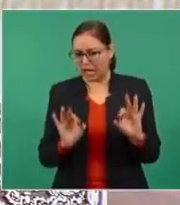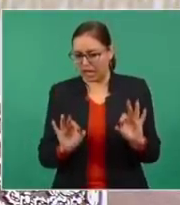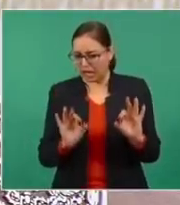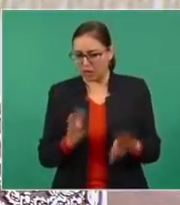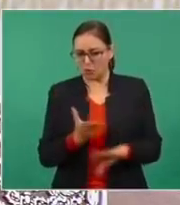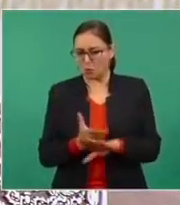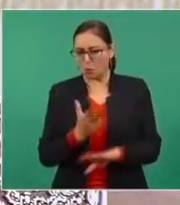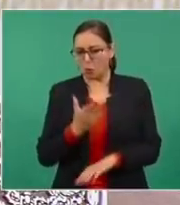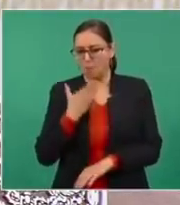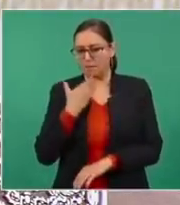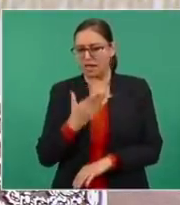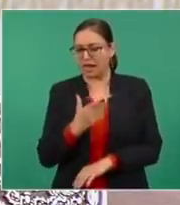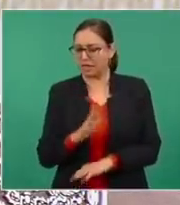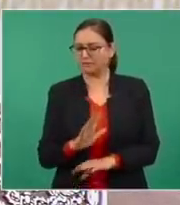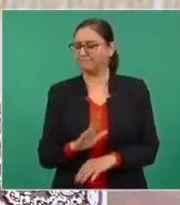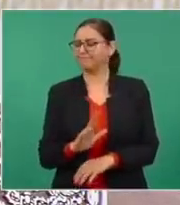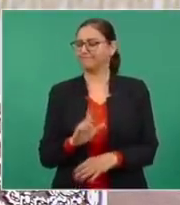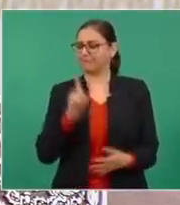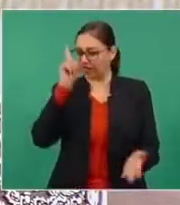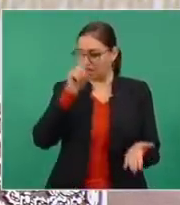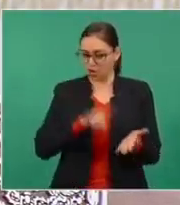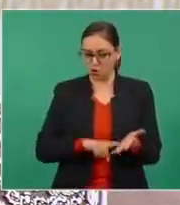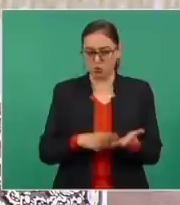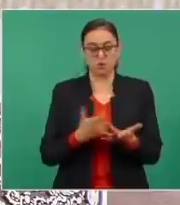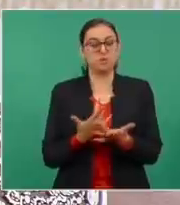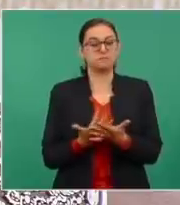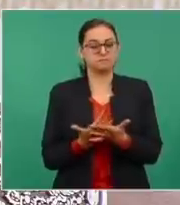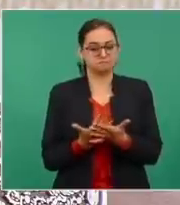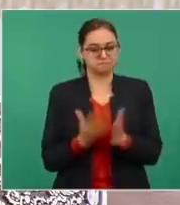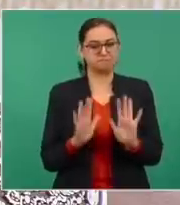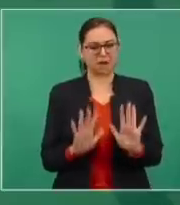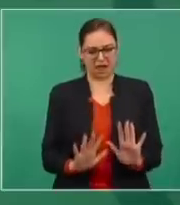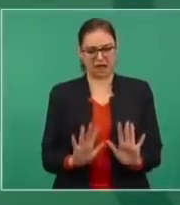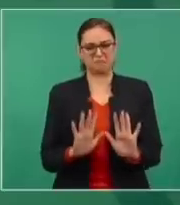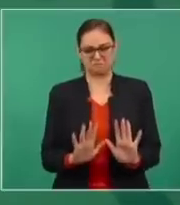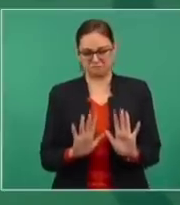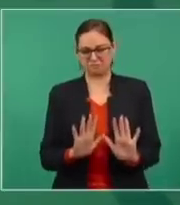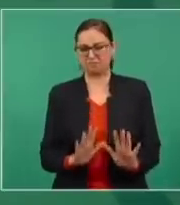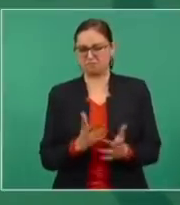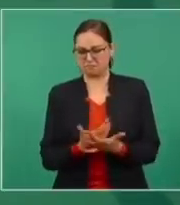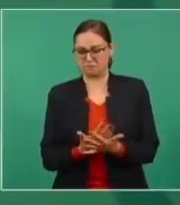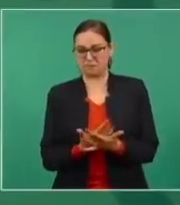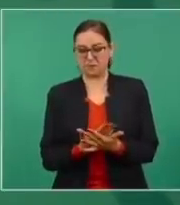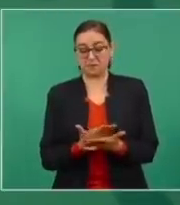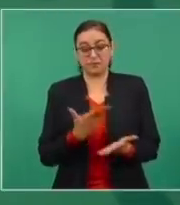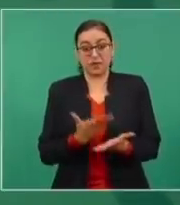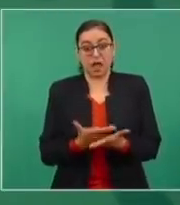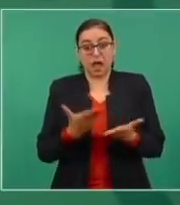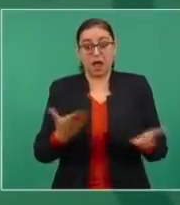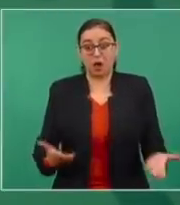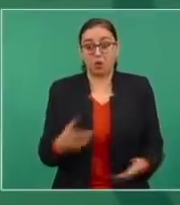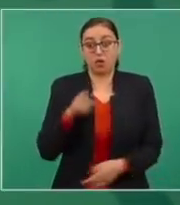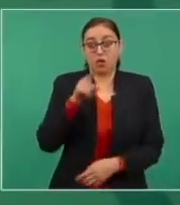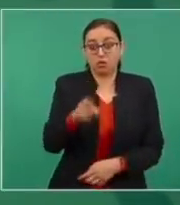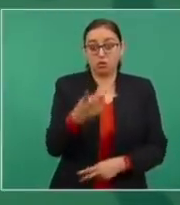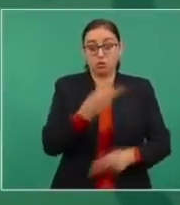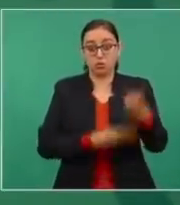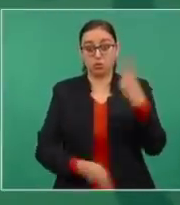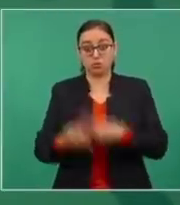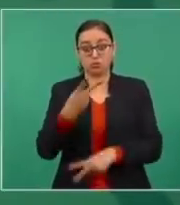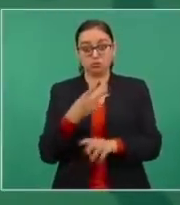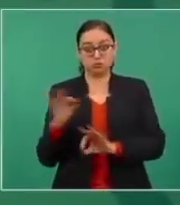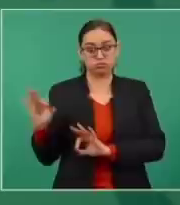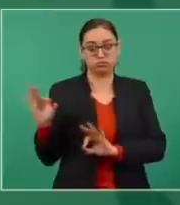mejor me espero. Y ahora que tú estás denunciando, pues